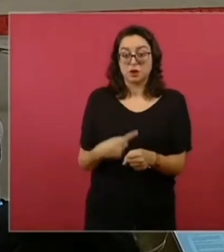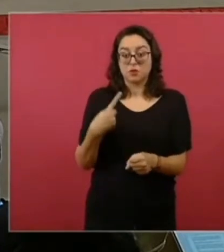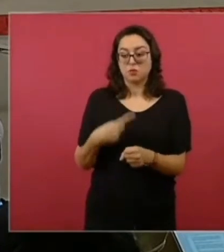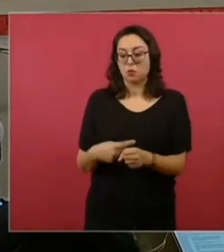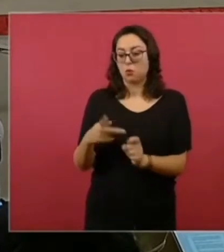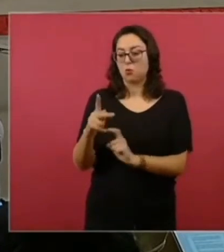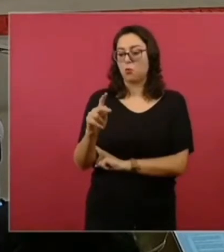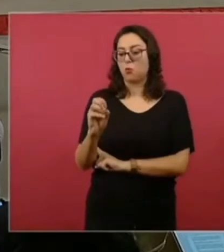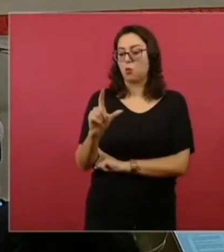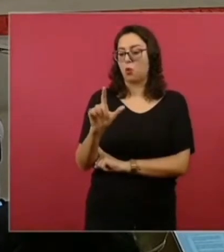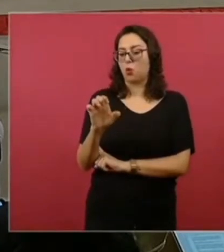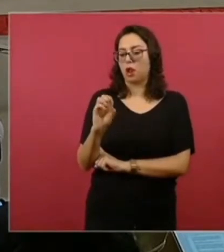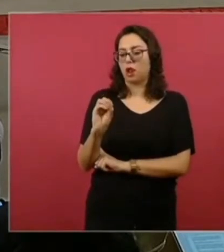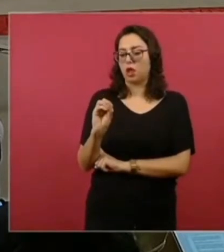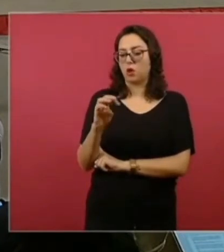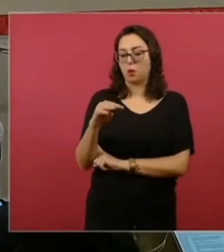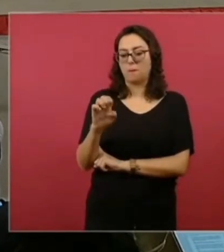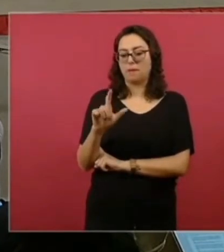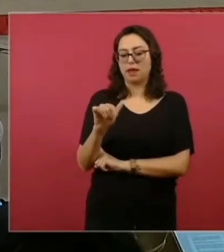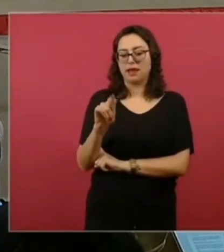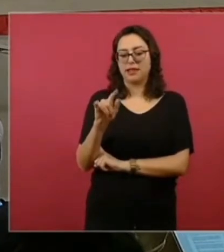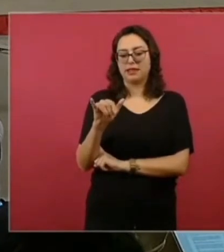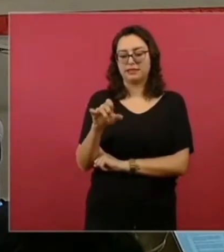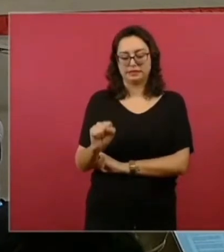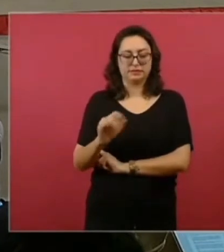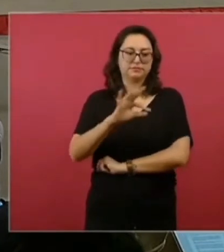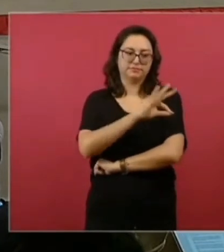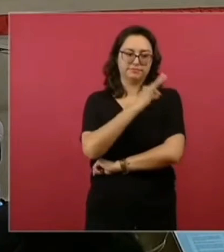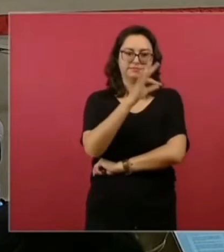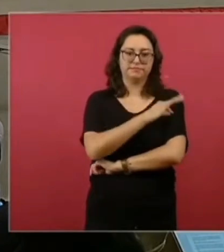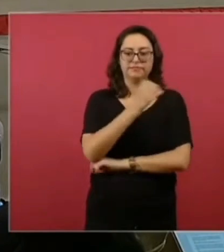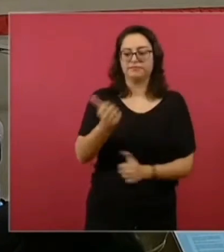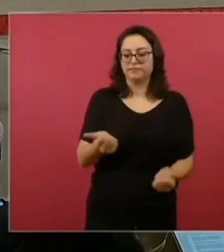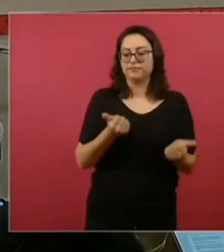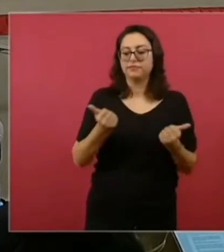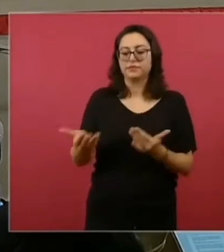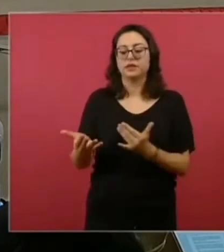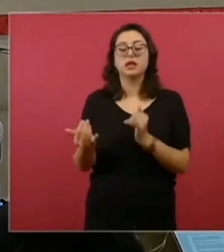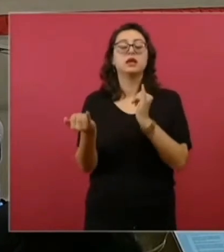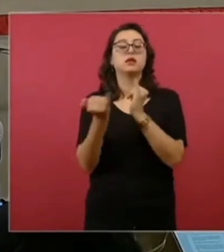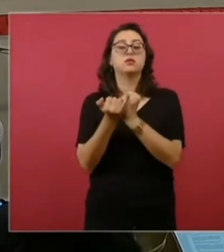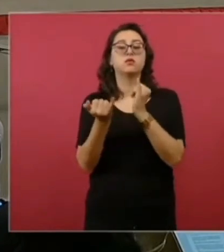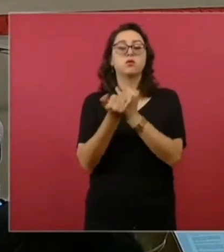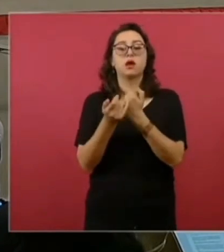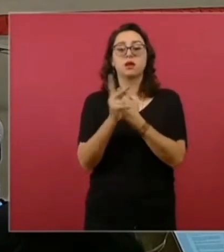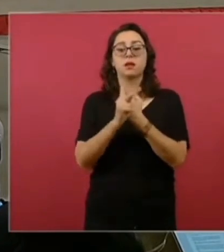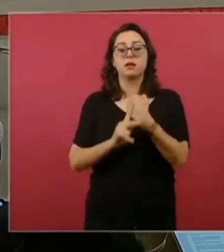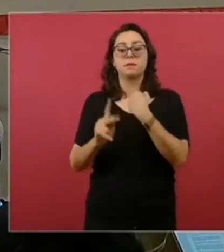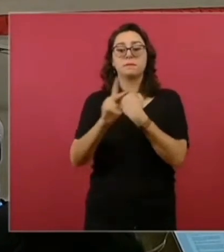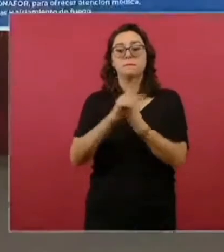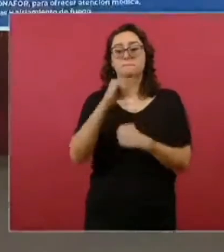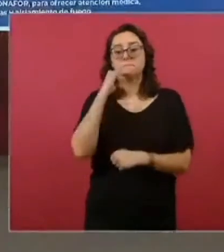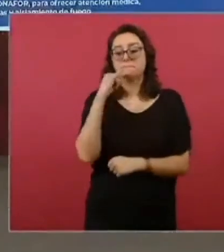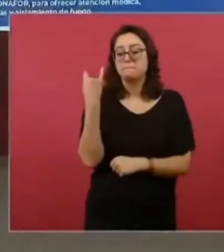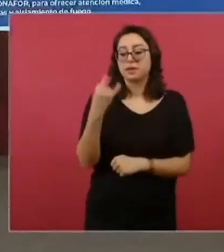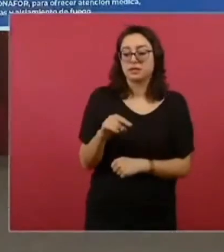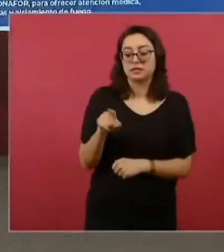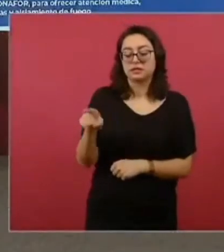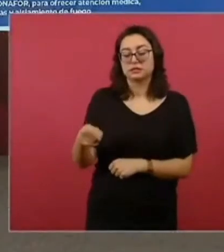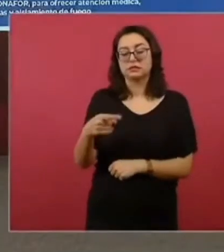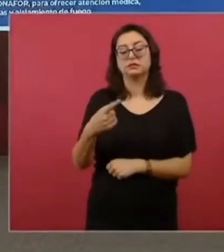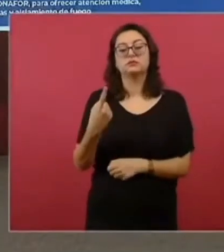vacunas. Y en el caso de Chile, también estamos ahorita por enviar médicos para atender a niños con virus respiratorio o sin sitial.